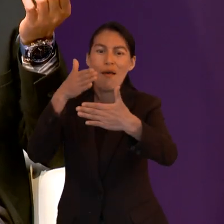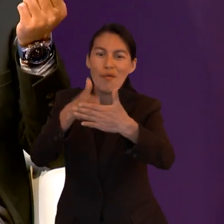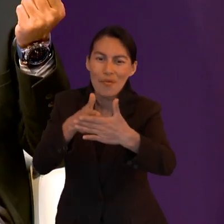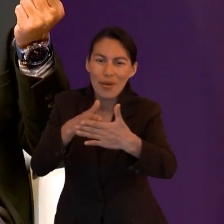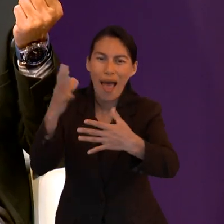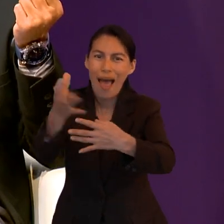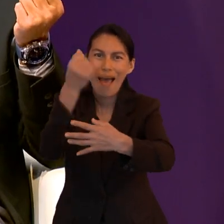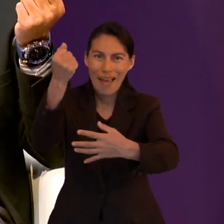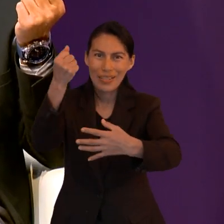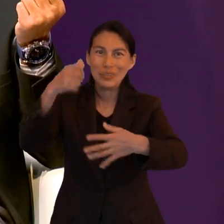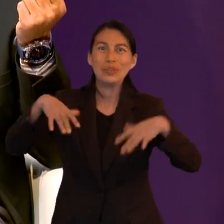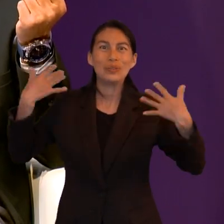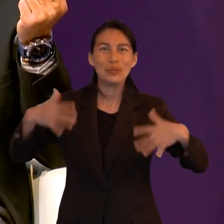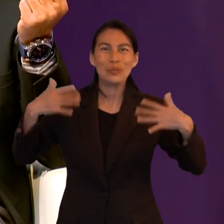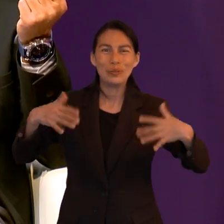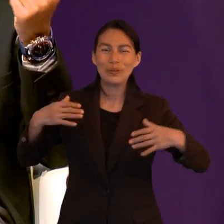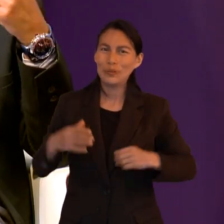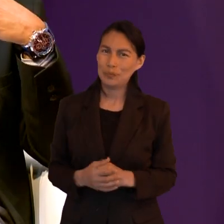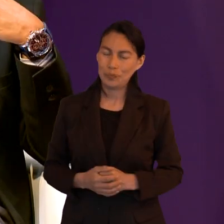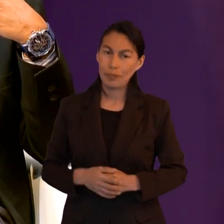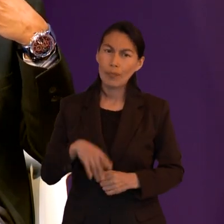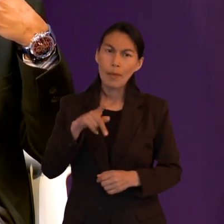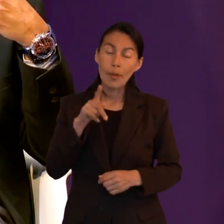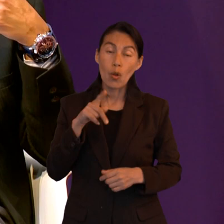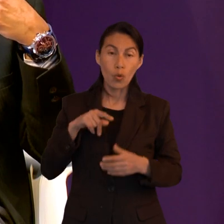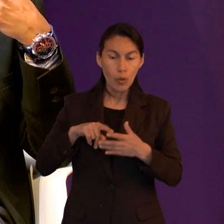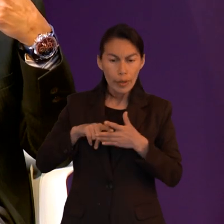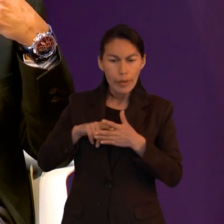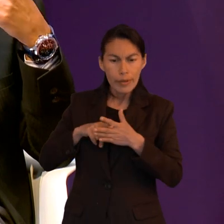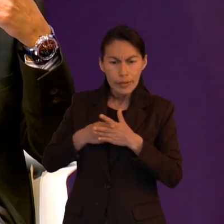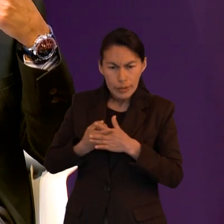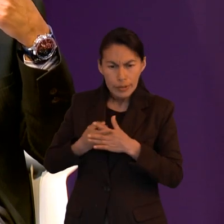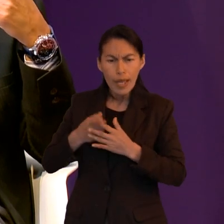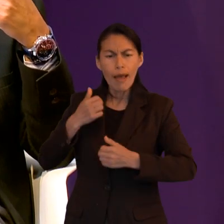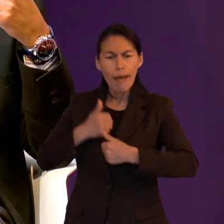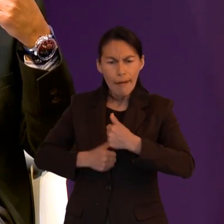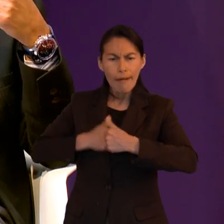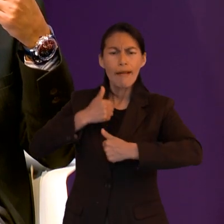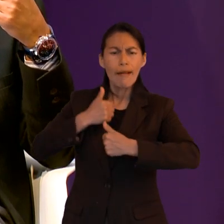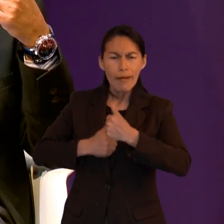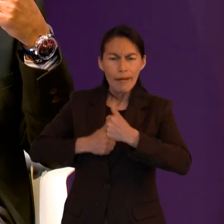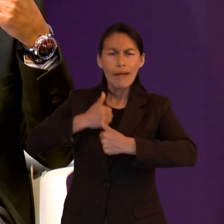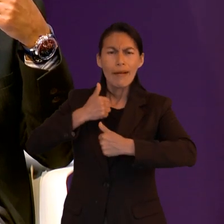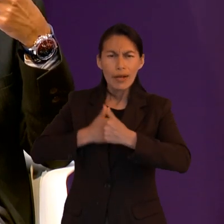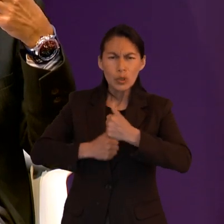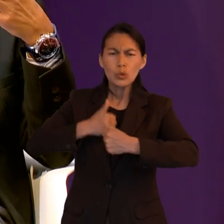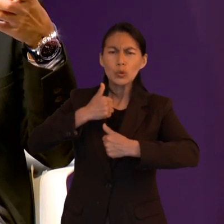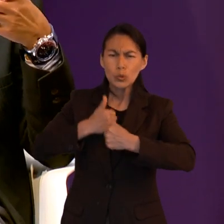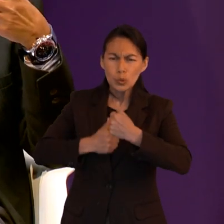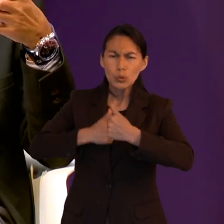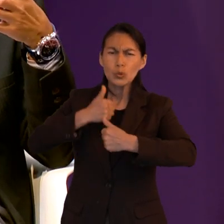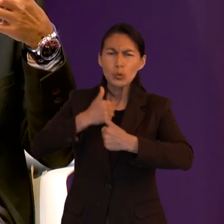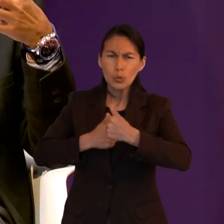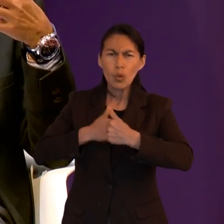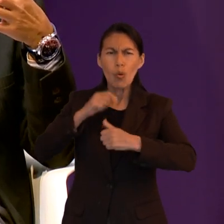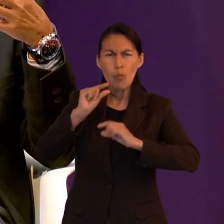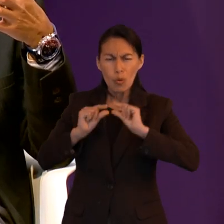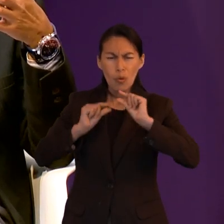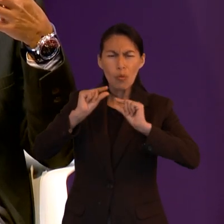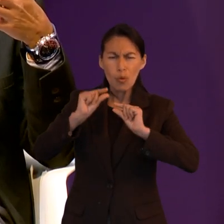pues que la termines sin embargo cuando vas iniciando vas comprendiendo